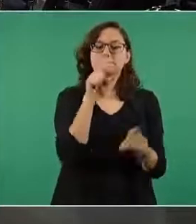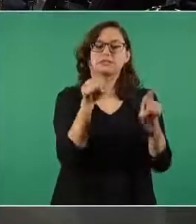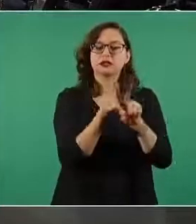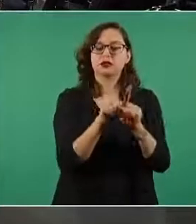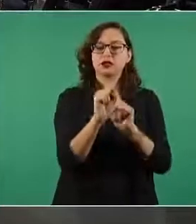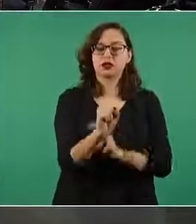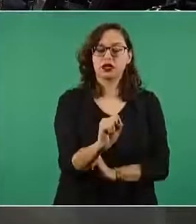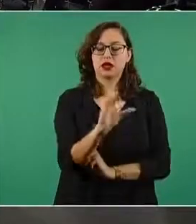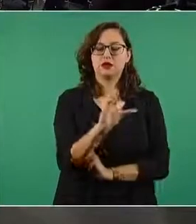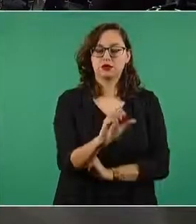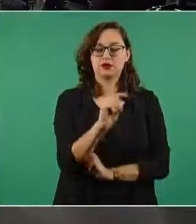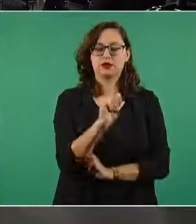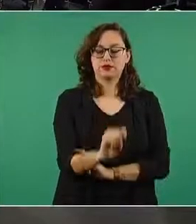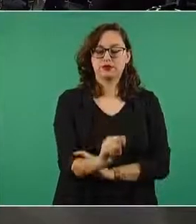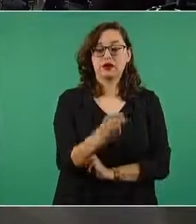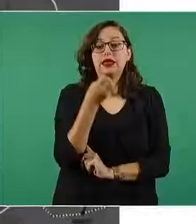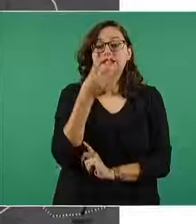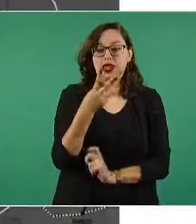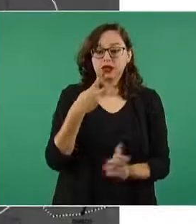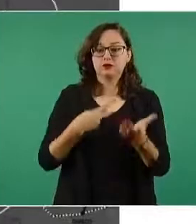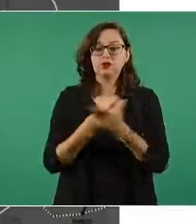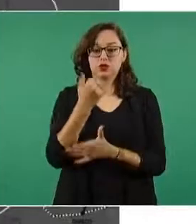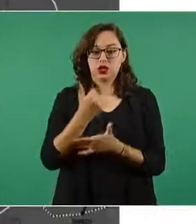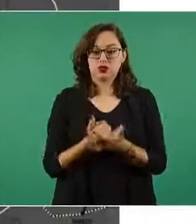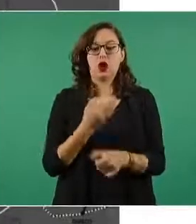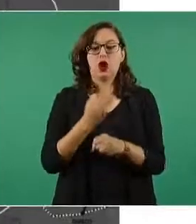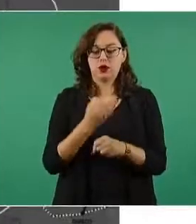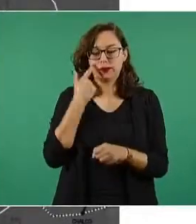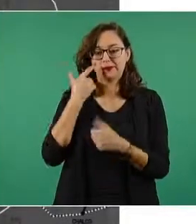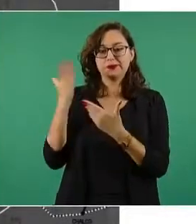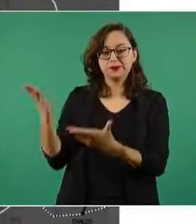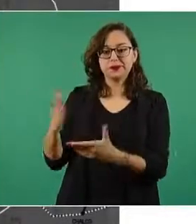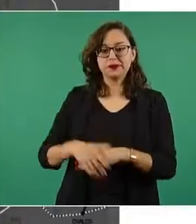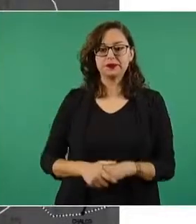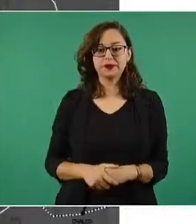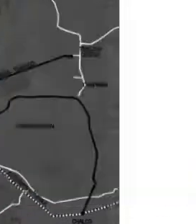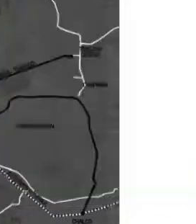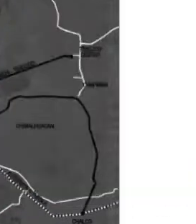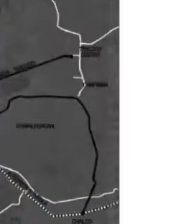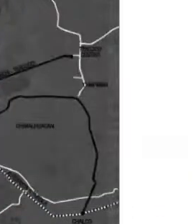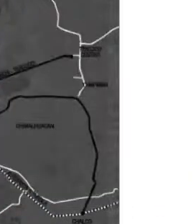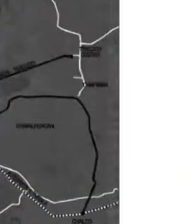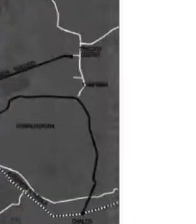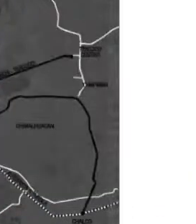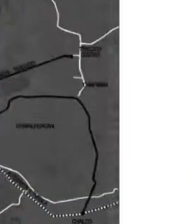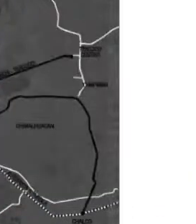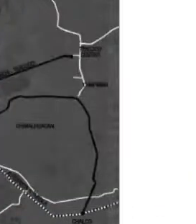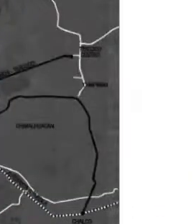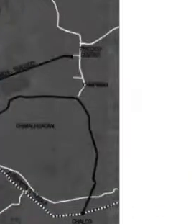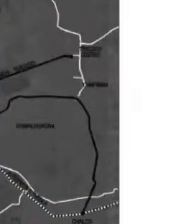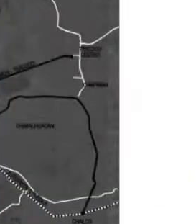Comunicaciones y Transportes y los tres proyectos están en construcción con fechas de terminación al 31 de marzo